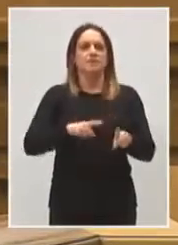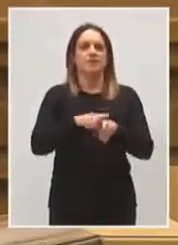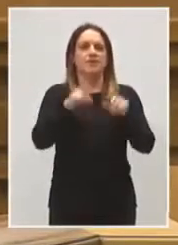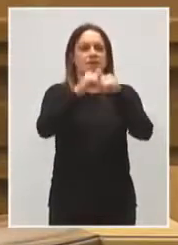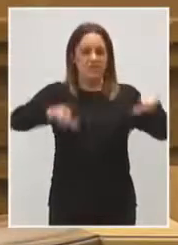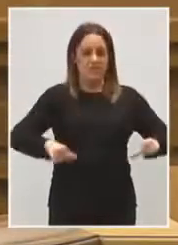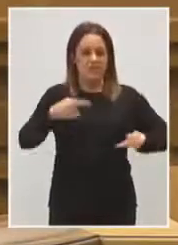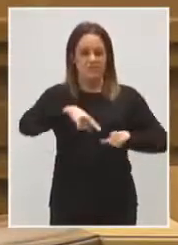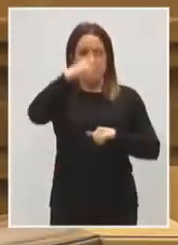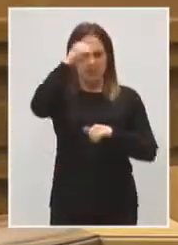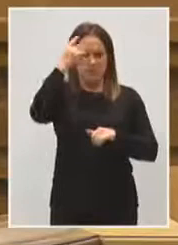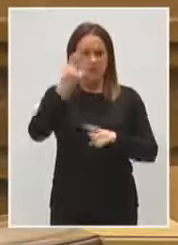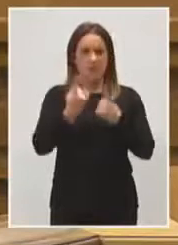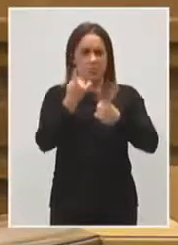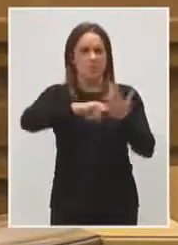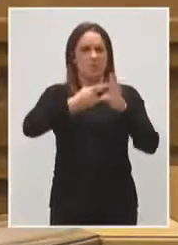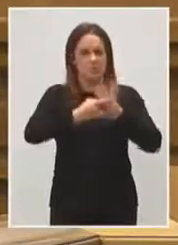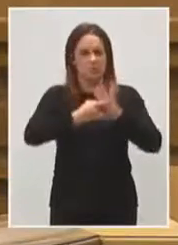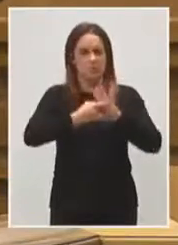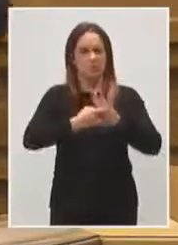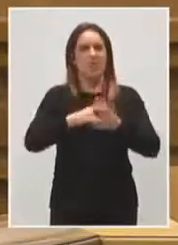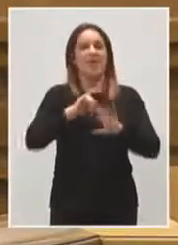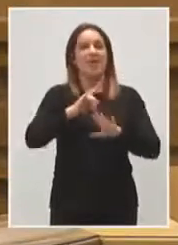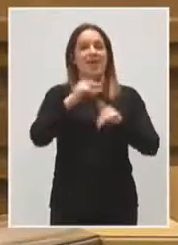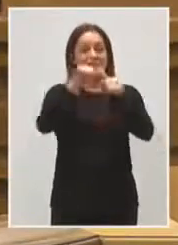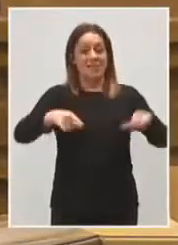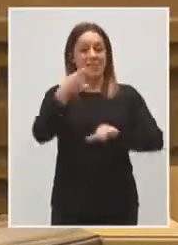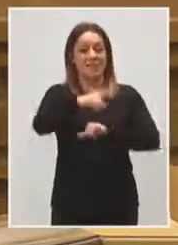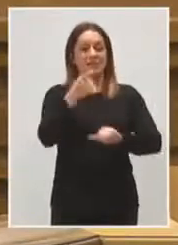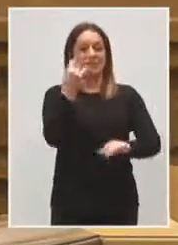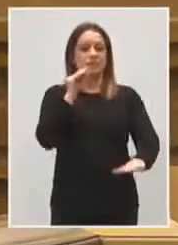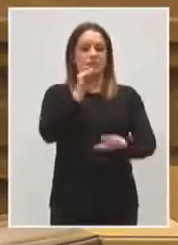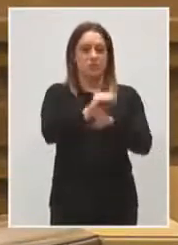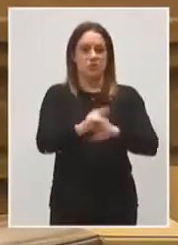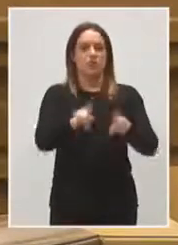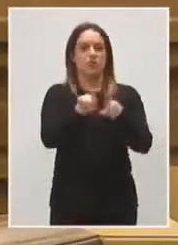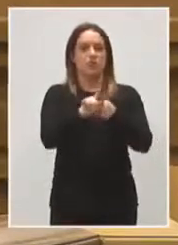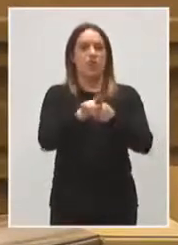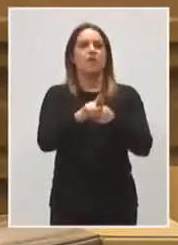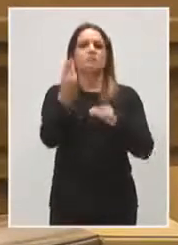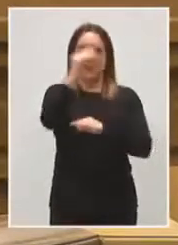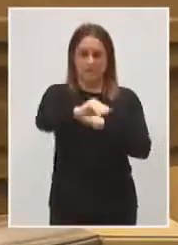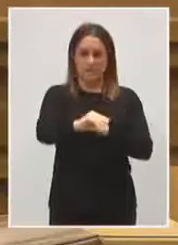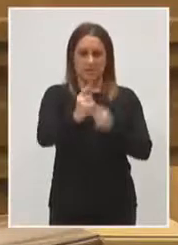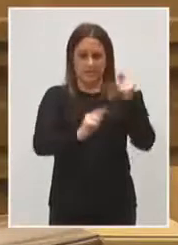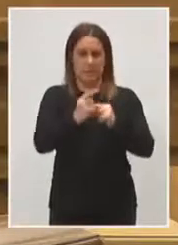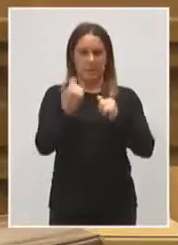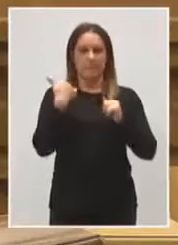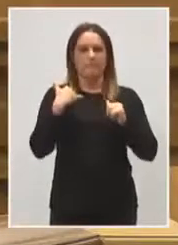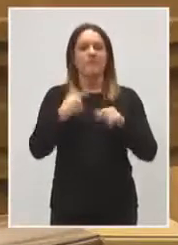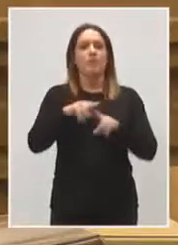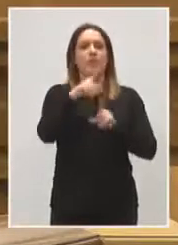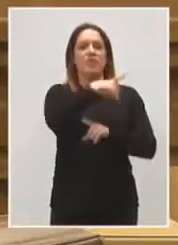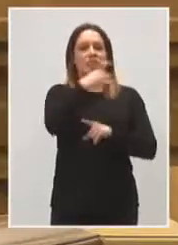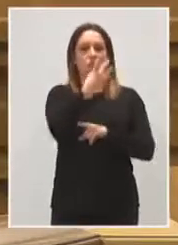que incluso podremos anticipar algunos proyectos. Y en el de Albacete, además, nos hemos ido a una inversión bastante mayor de la prevista. En su conjunto terminaremos en los 140